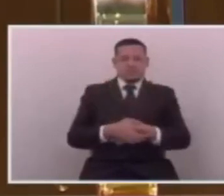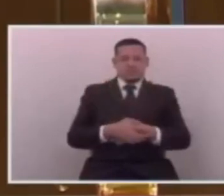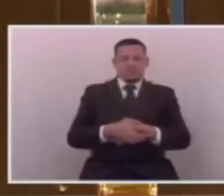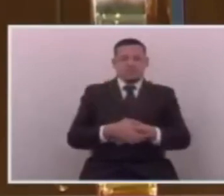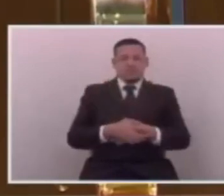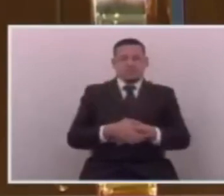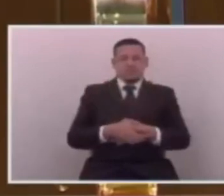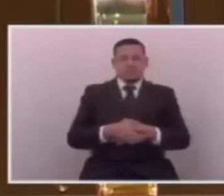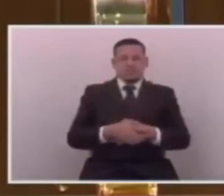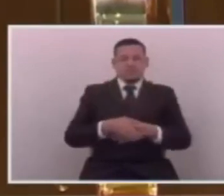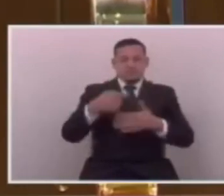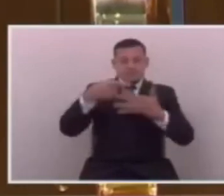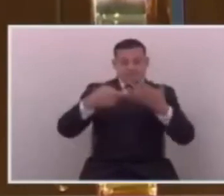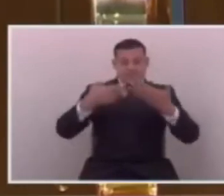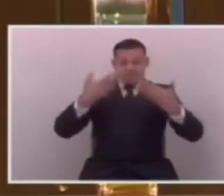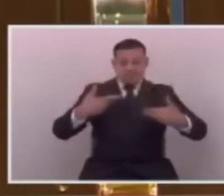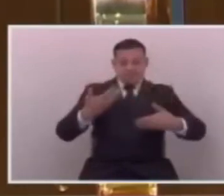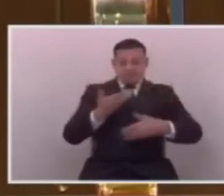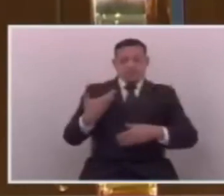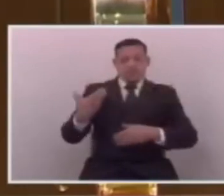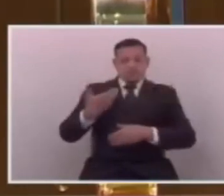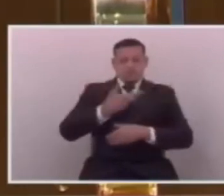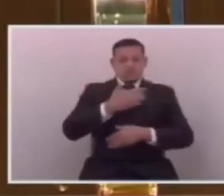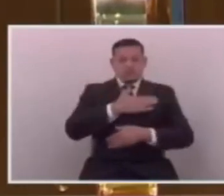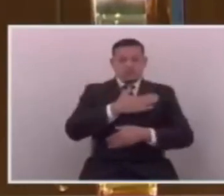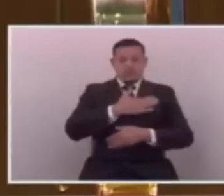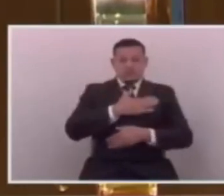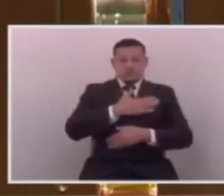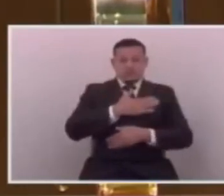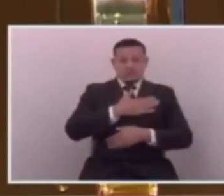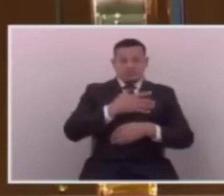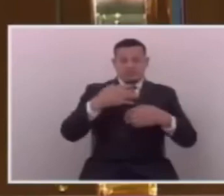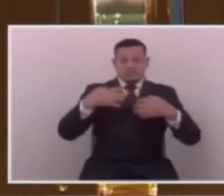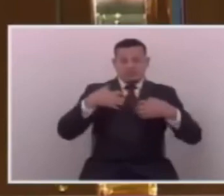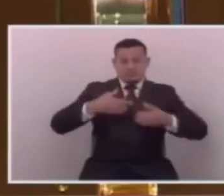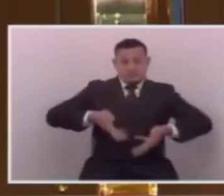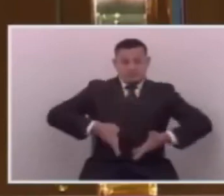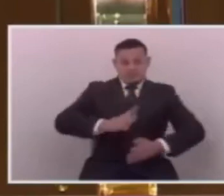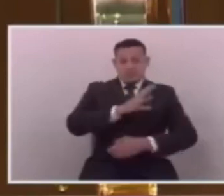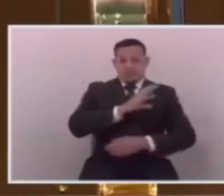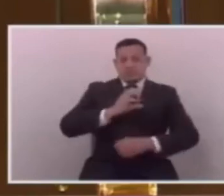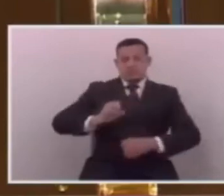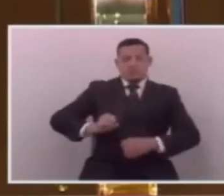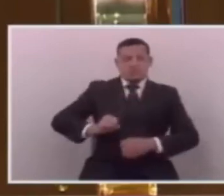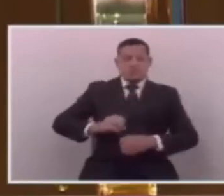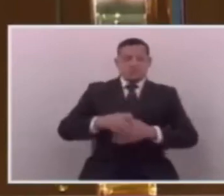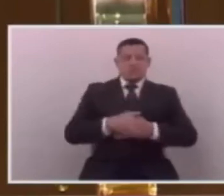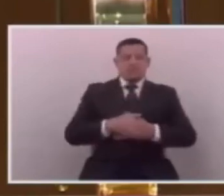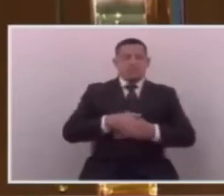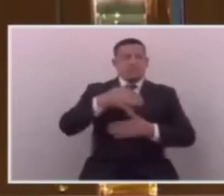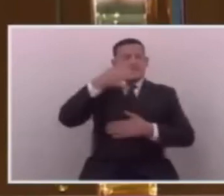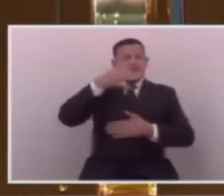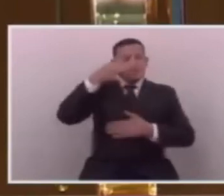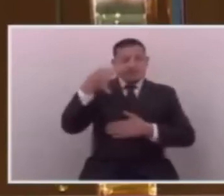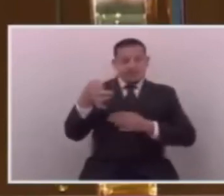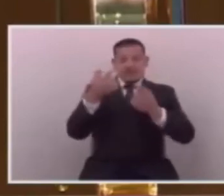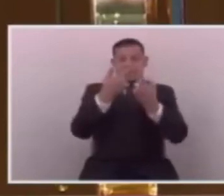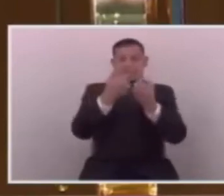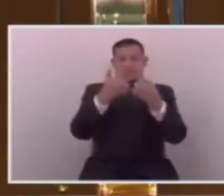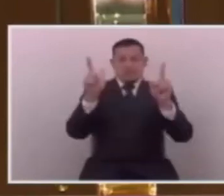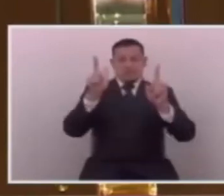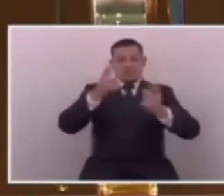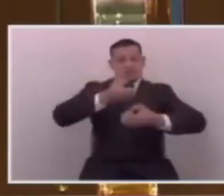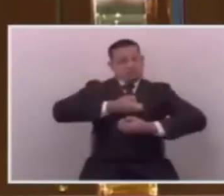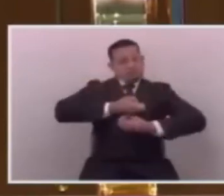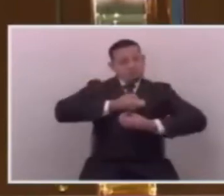Ese es un derecho que nosotros tenemos como salvadoreños. La verdadera libertad de